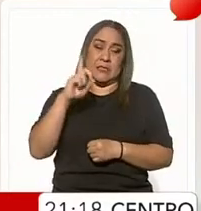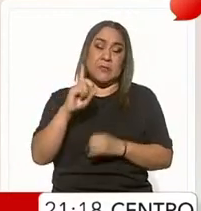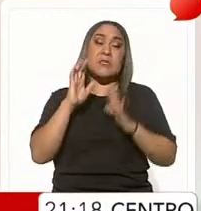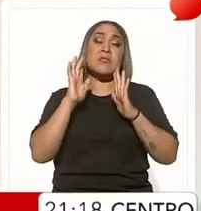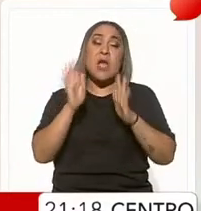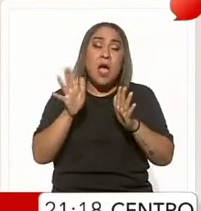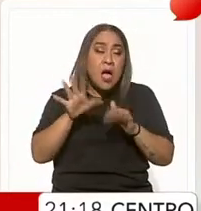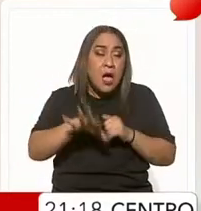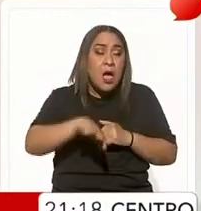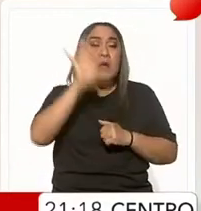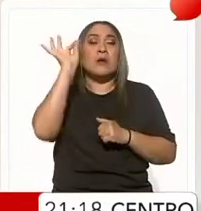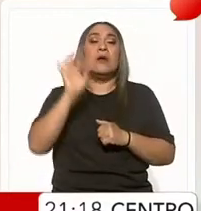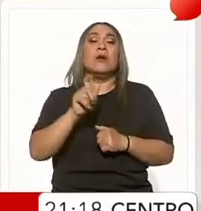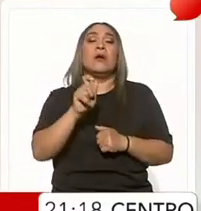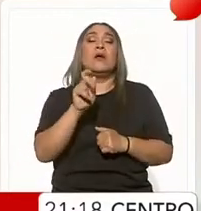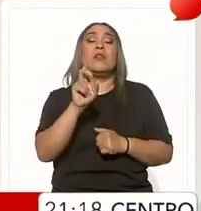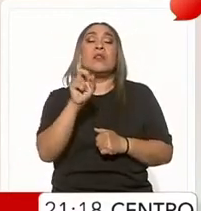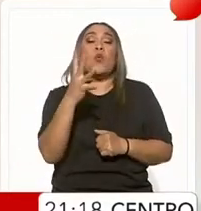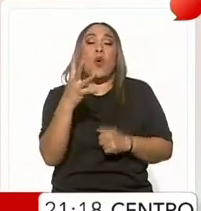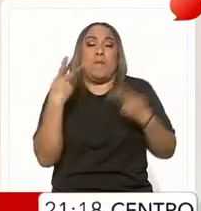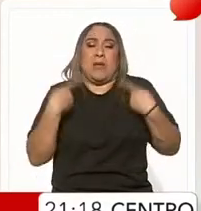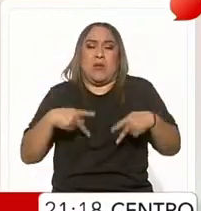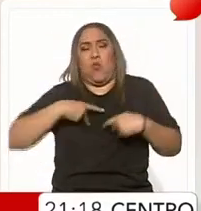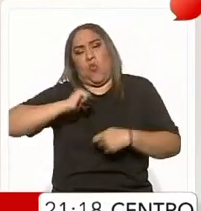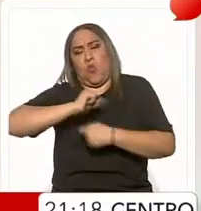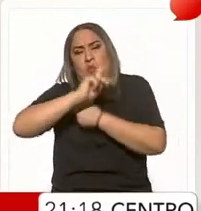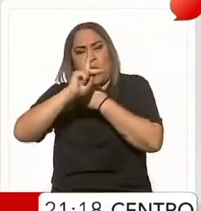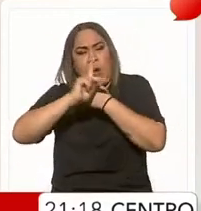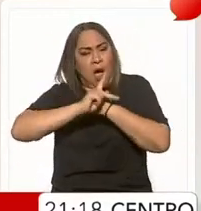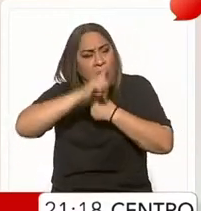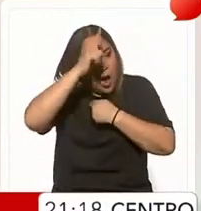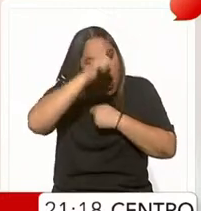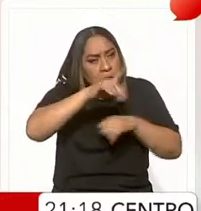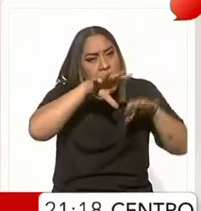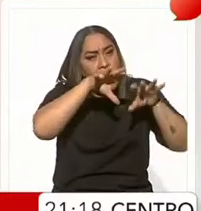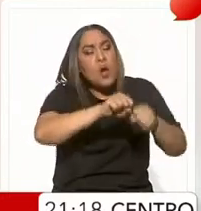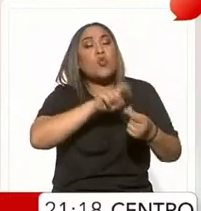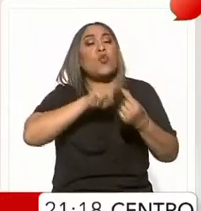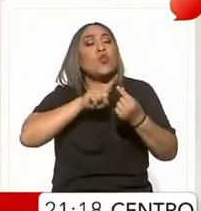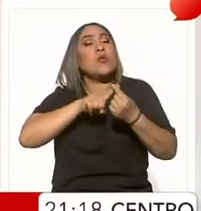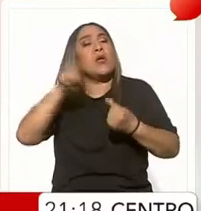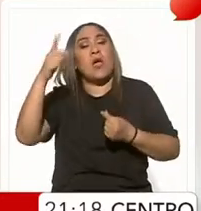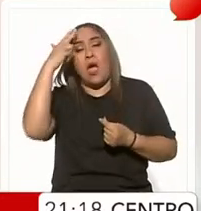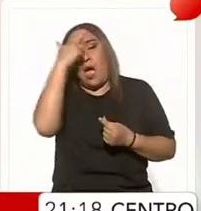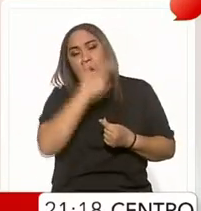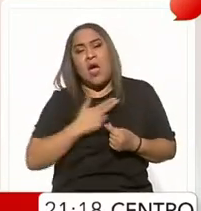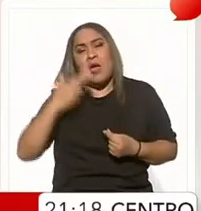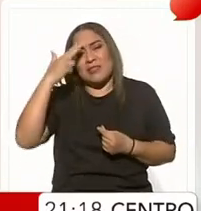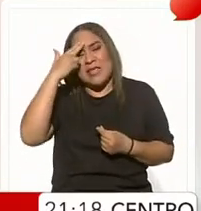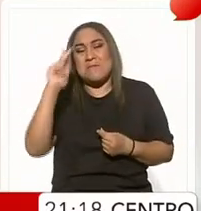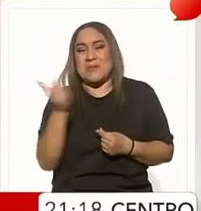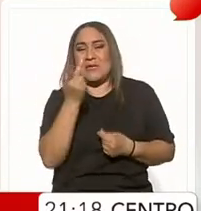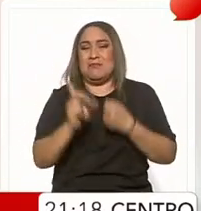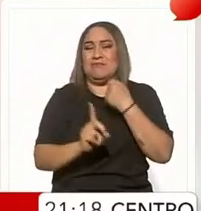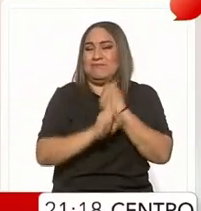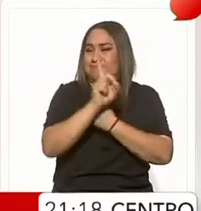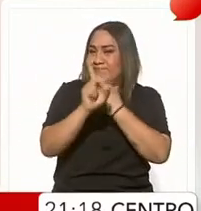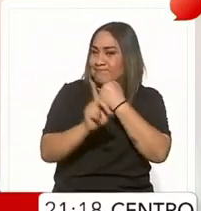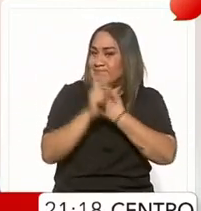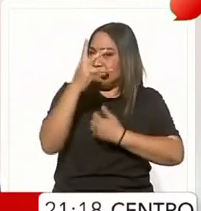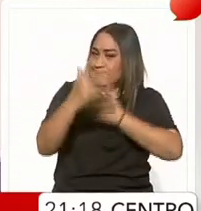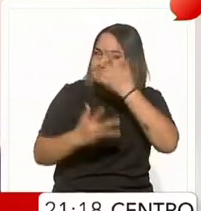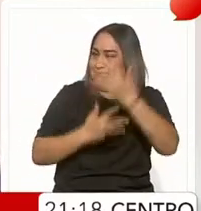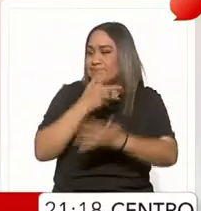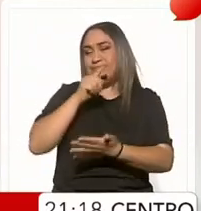de rescate de 34 con nacionales que se encontraban bajo situación de riesgo en Haití, esto debido al conflicto social y